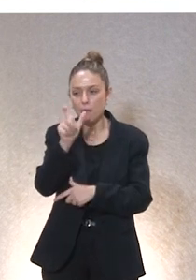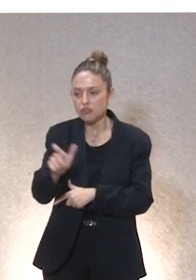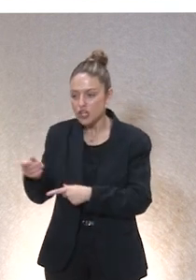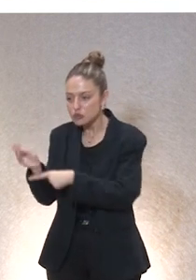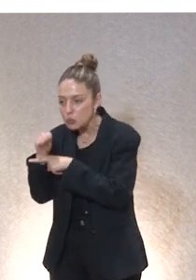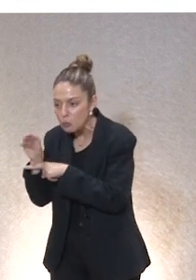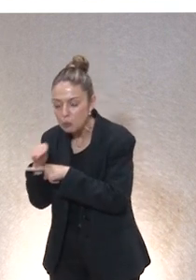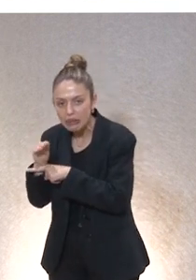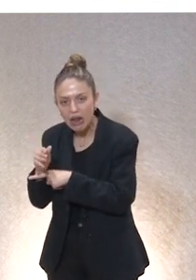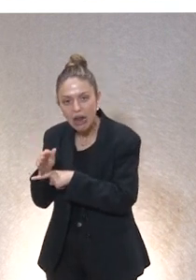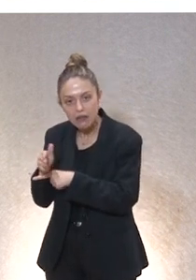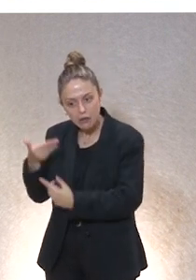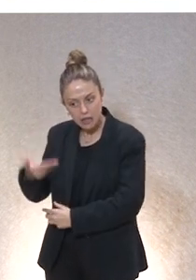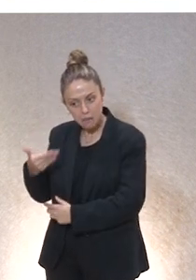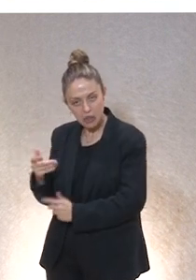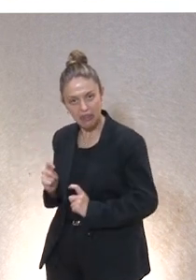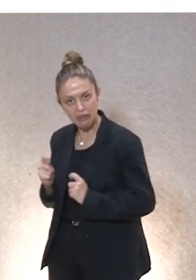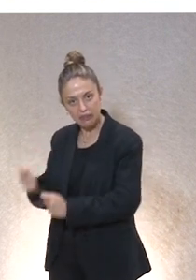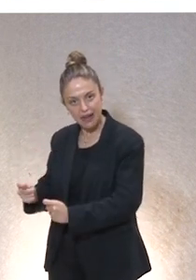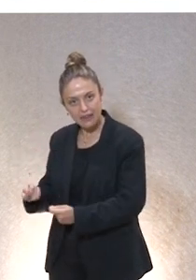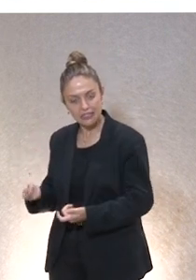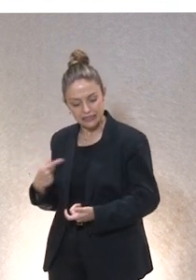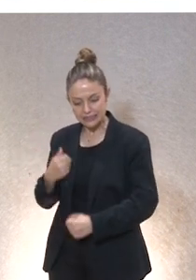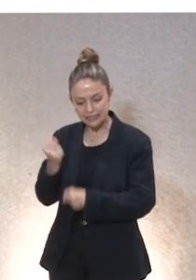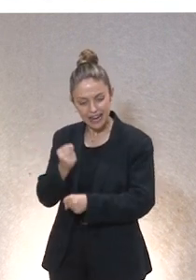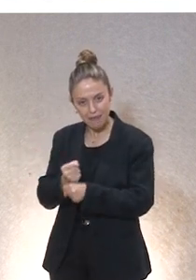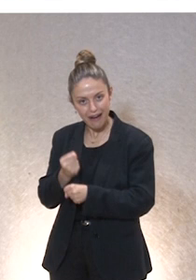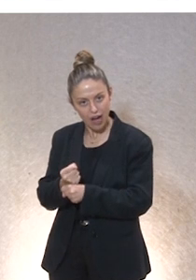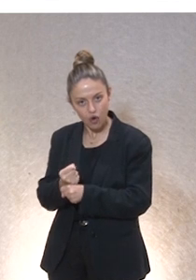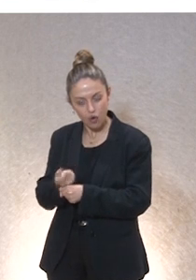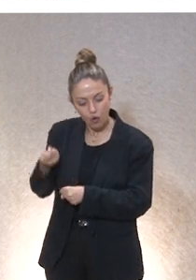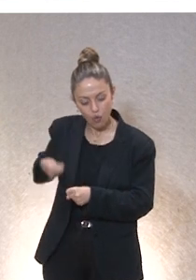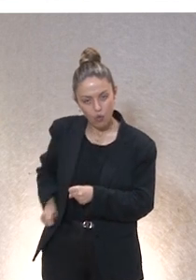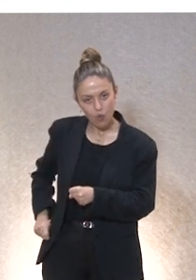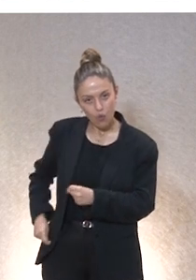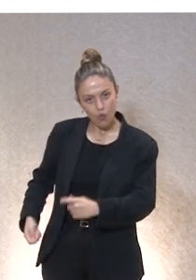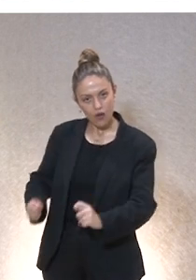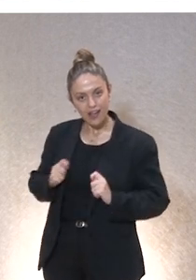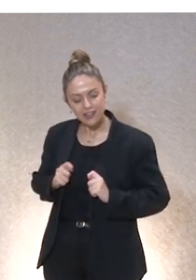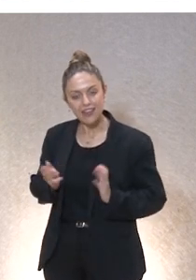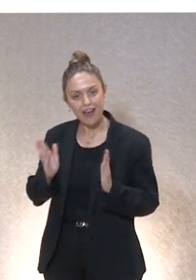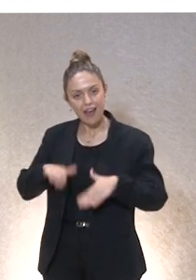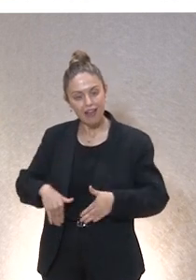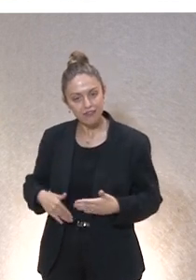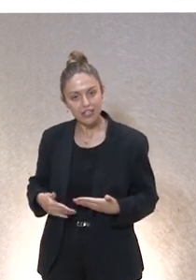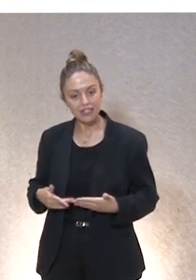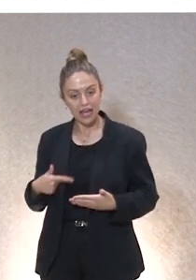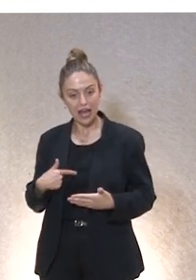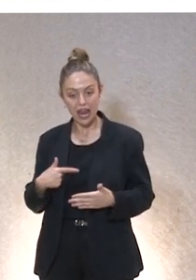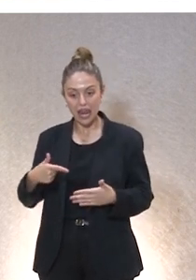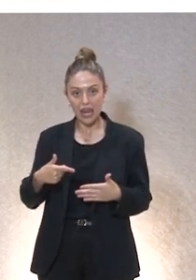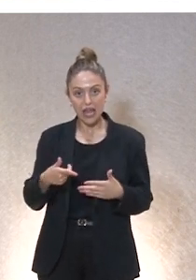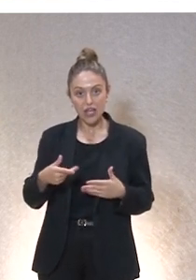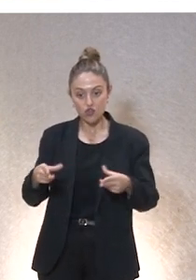realmente es una fuente de sentido, una fuente de trabajo y nos tendría que llevar a repensar las relaciones